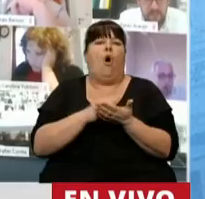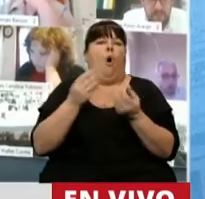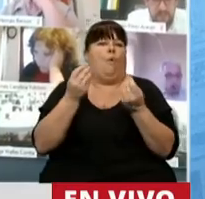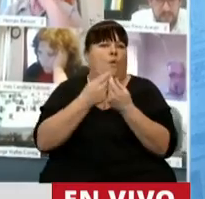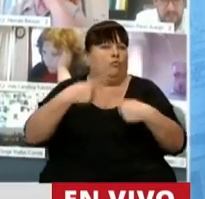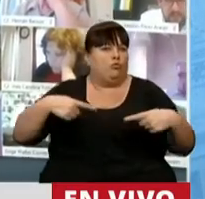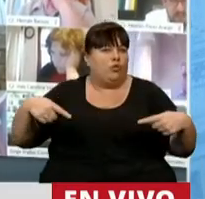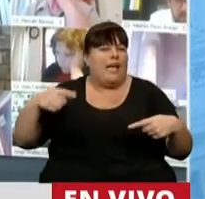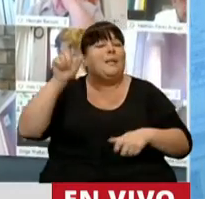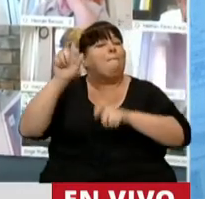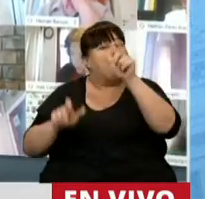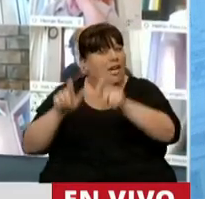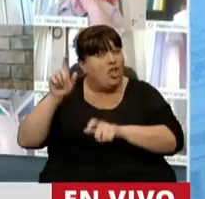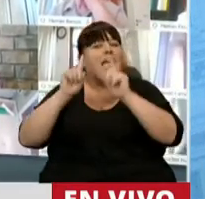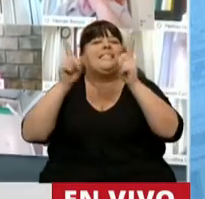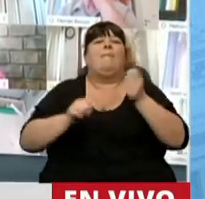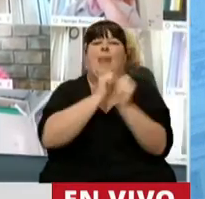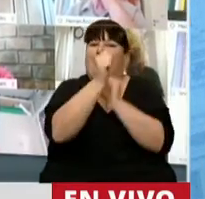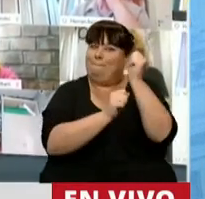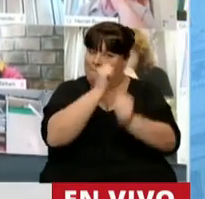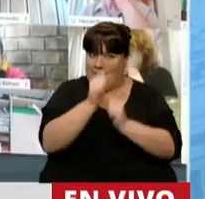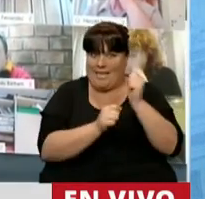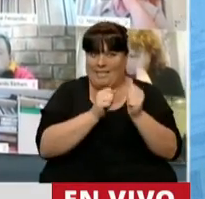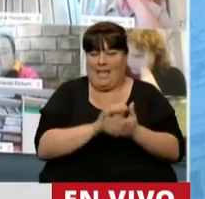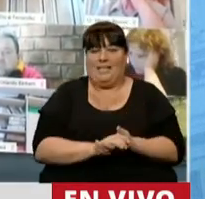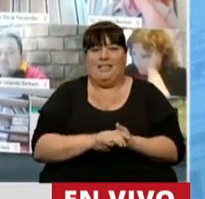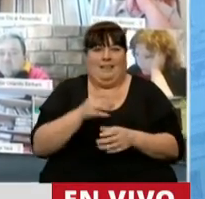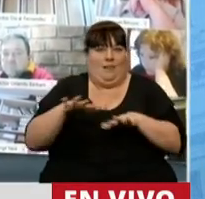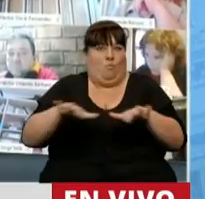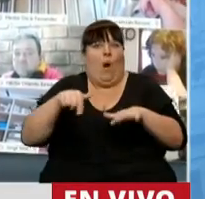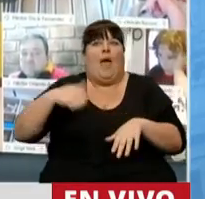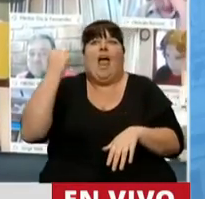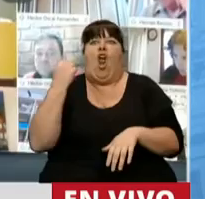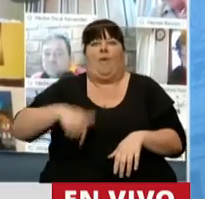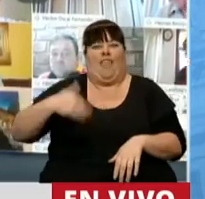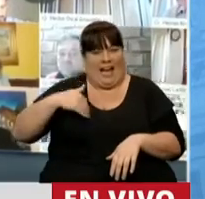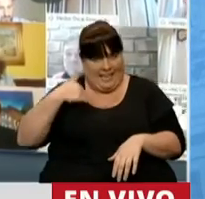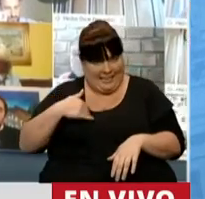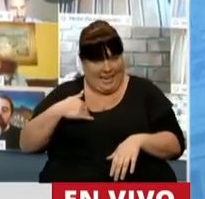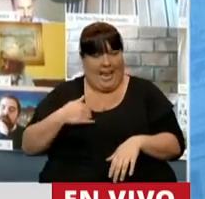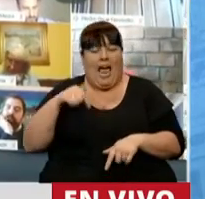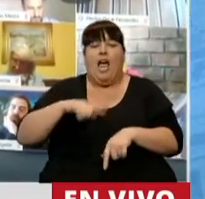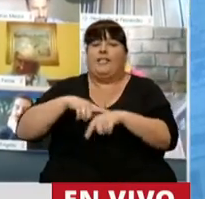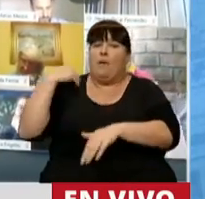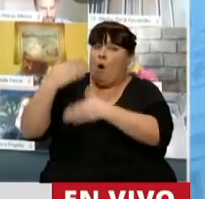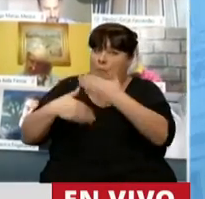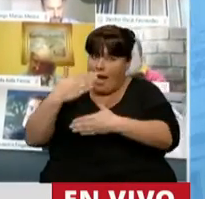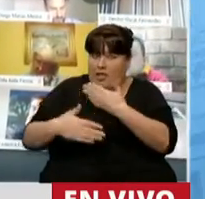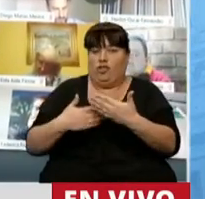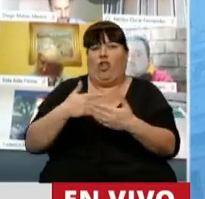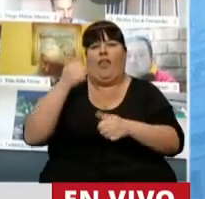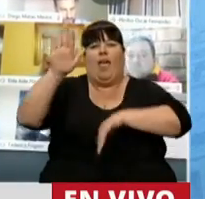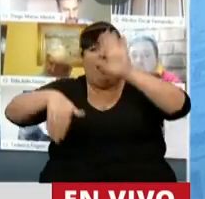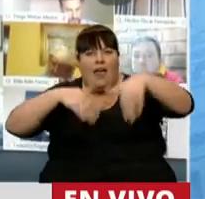muchas personas y empresas que realizan la actividad económica en la Argentina y que estando en un proceso de